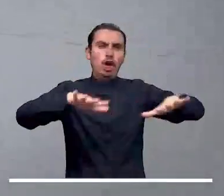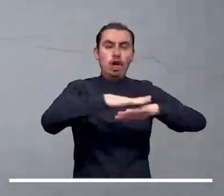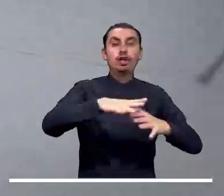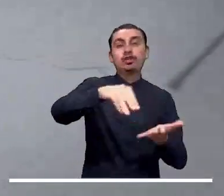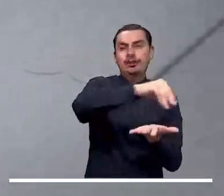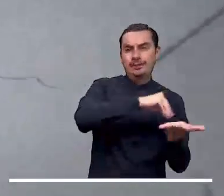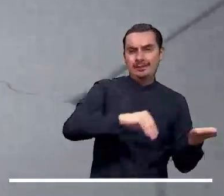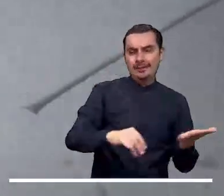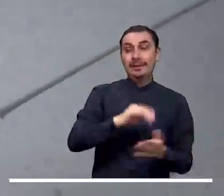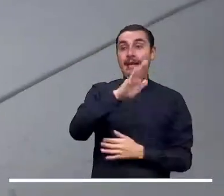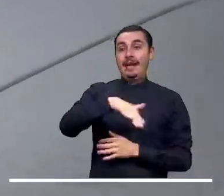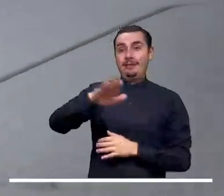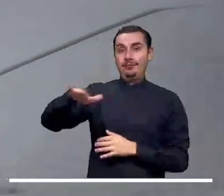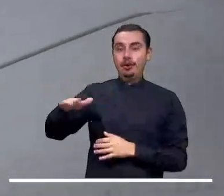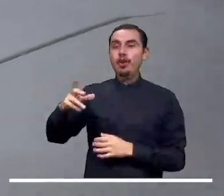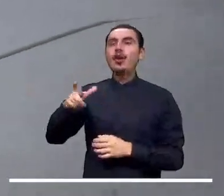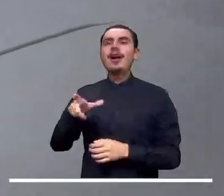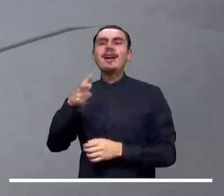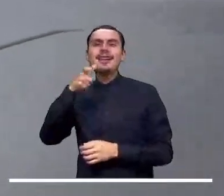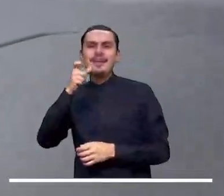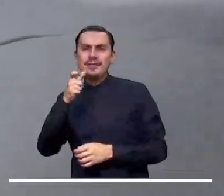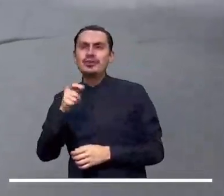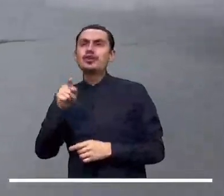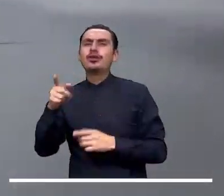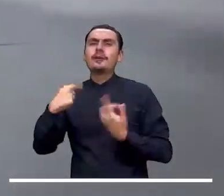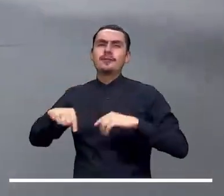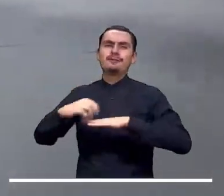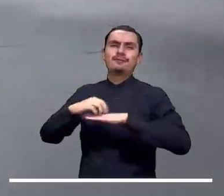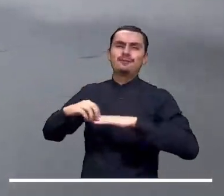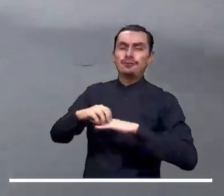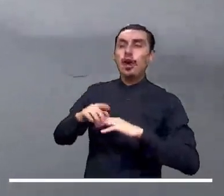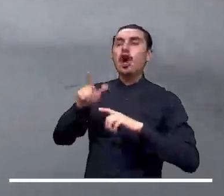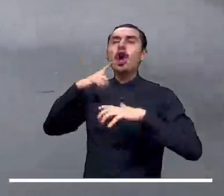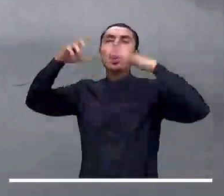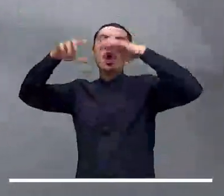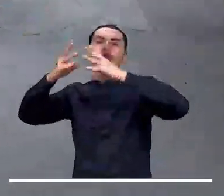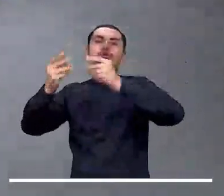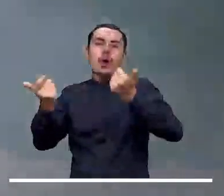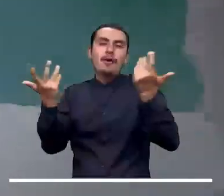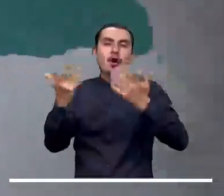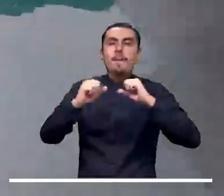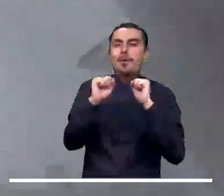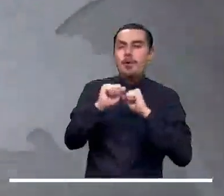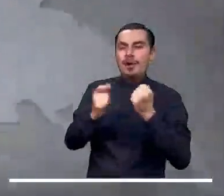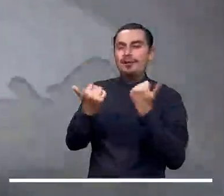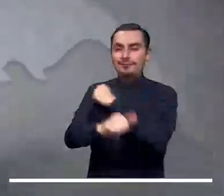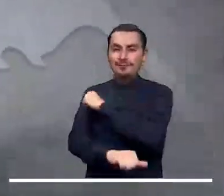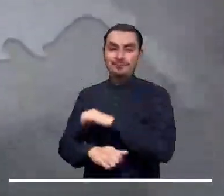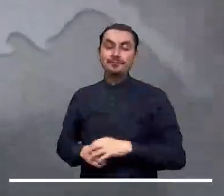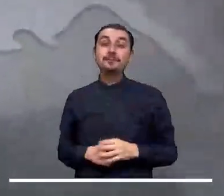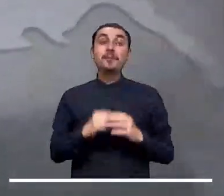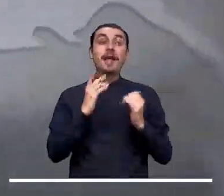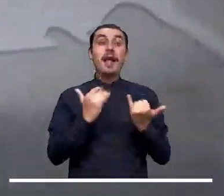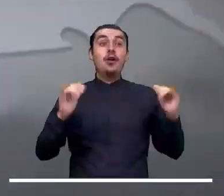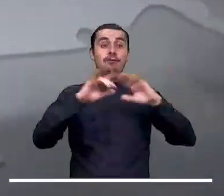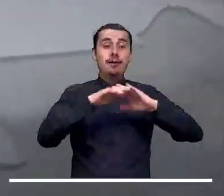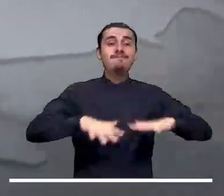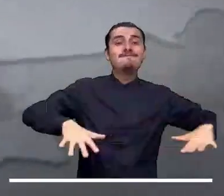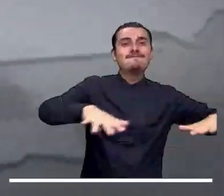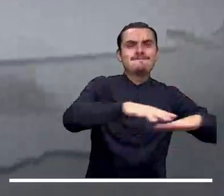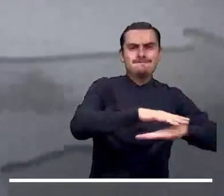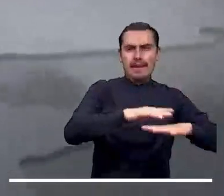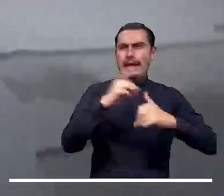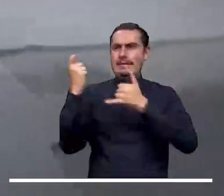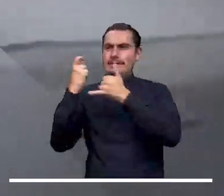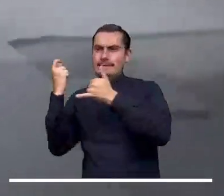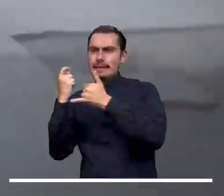fuertes chubascos, mientras en Santander y Huila las precipitaciones serán más débiles. La orinoquía colombiana finaliza